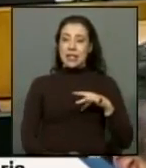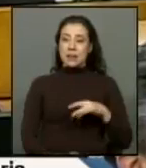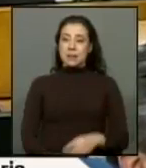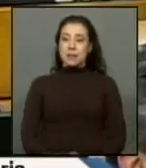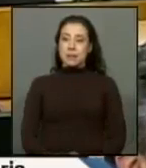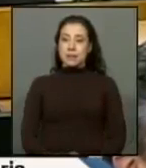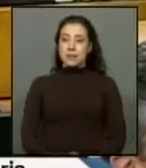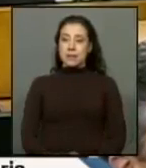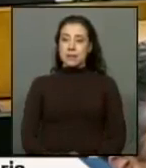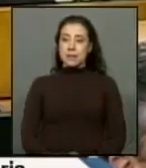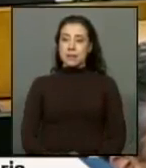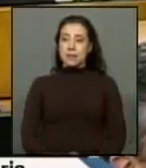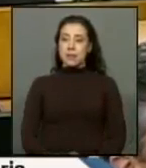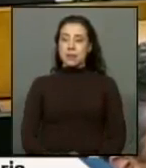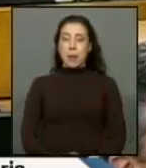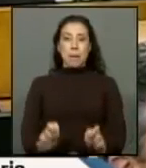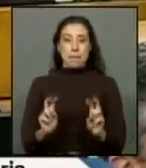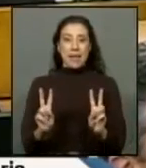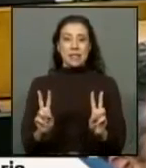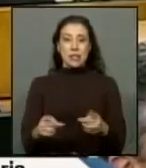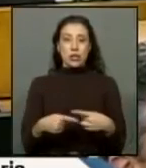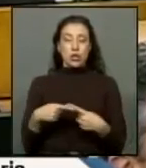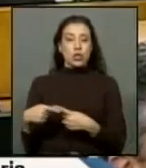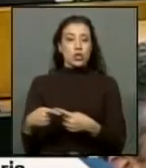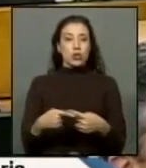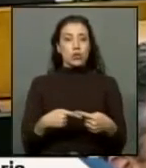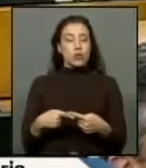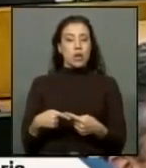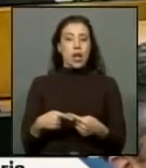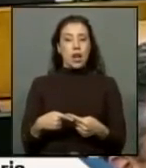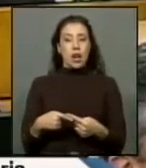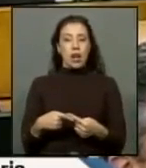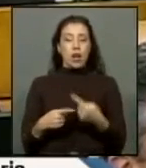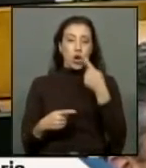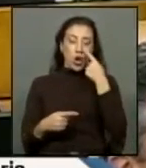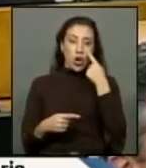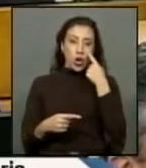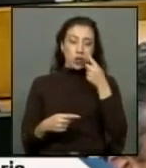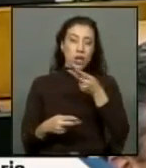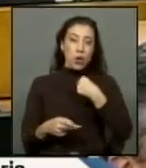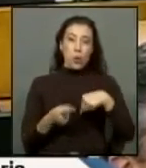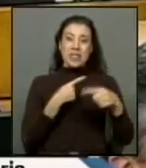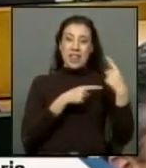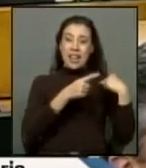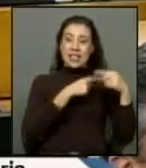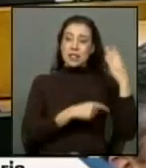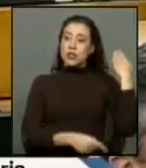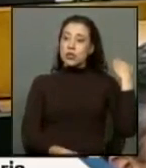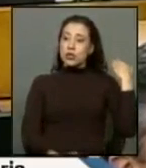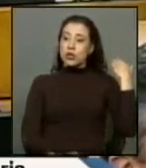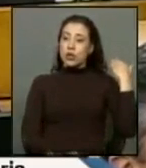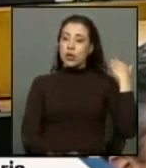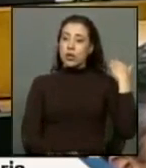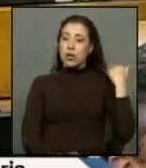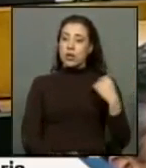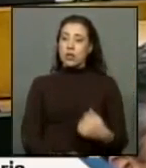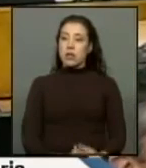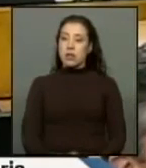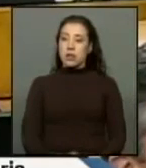paz social junto con conocer nuestra historia hacer